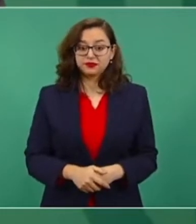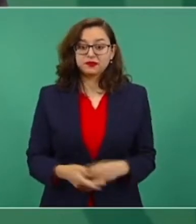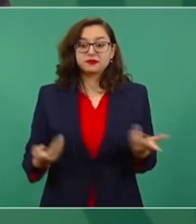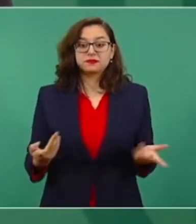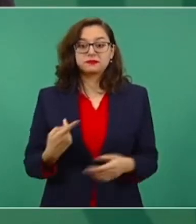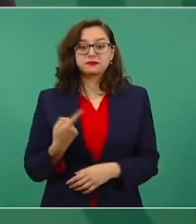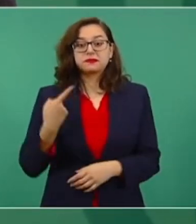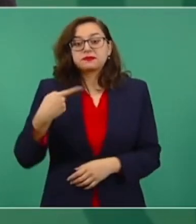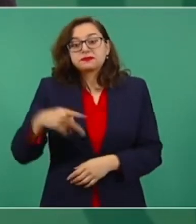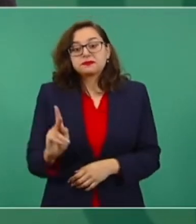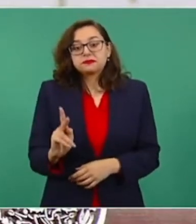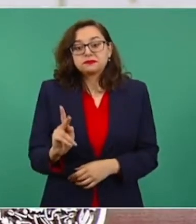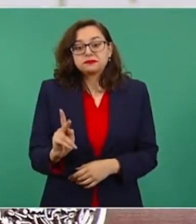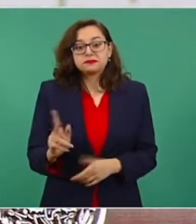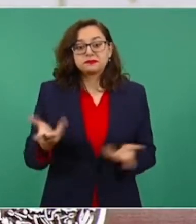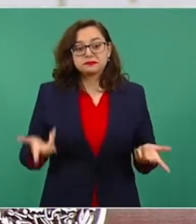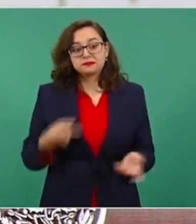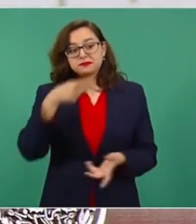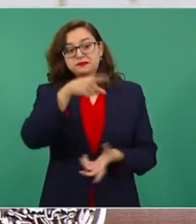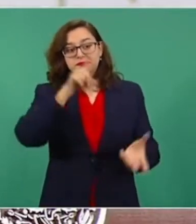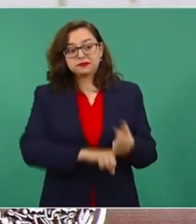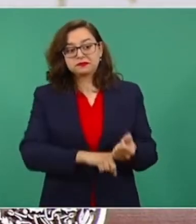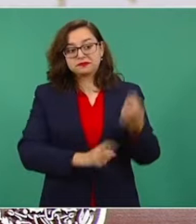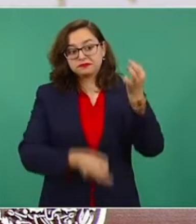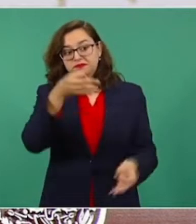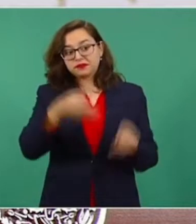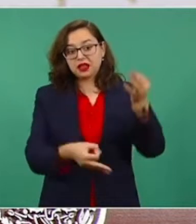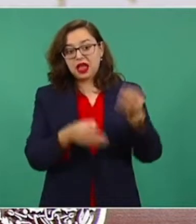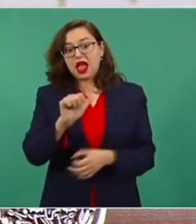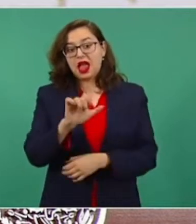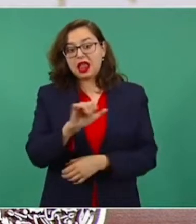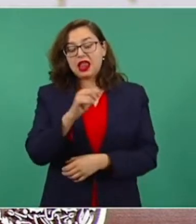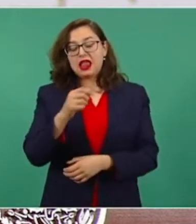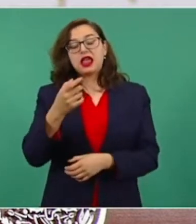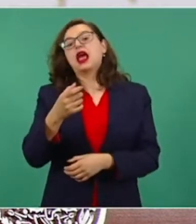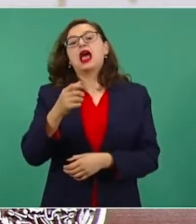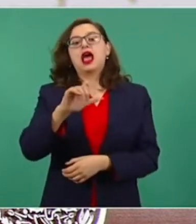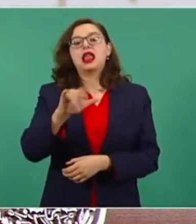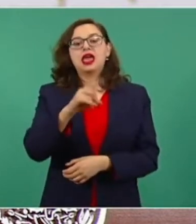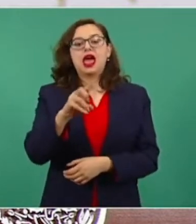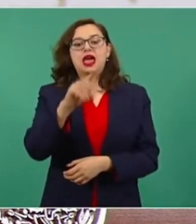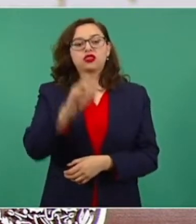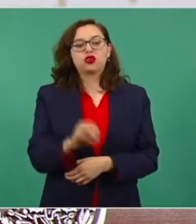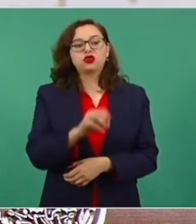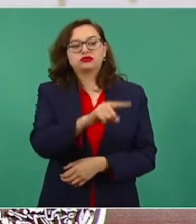tengo confianza al fiscal Gertz Manero. ¿Sí platicó con él sobre este caso? No.